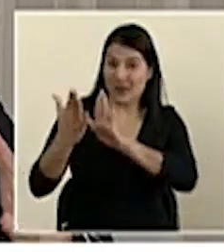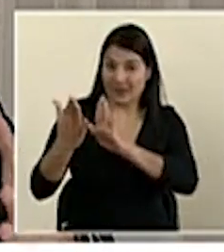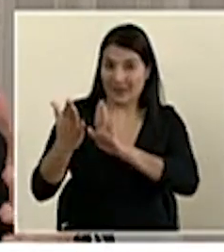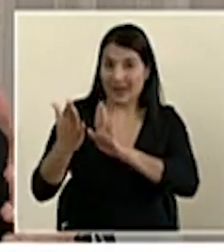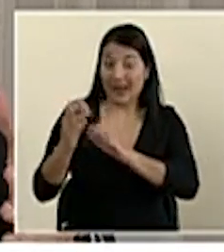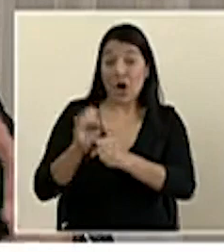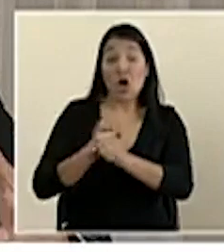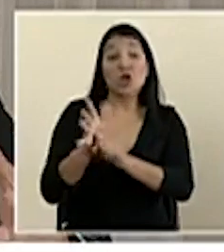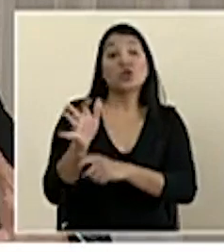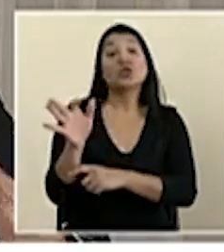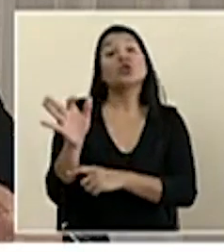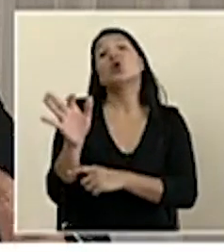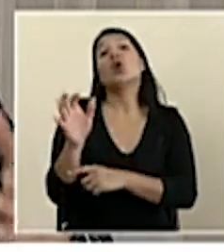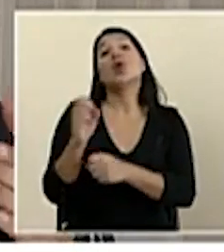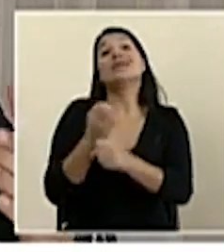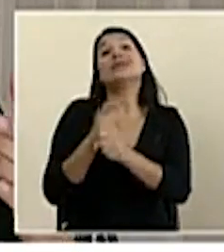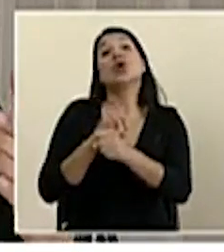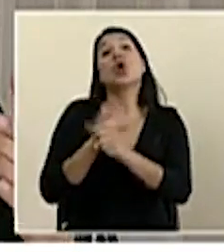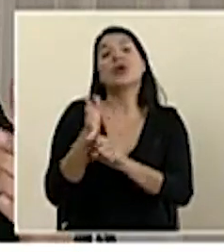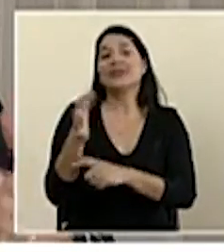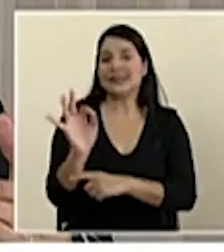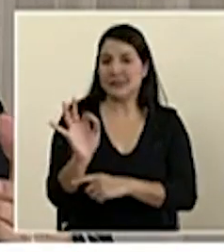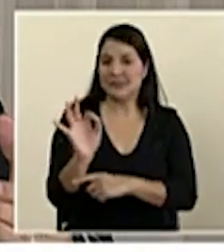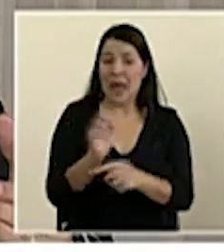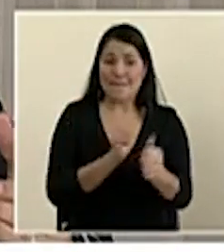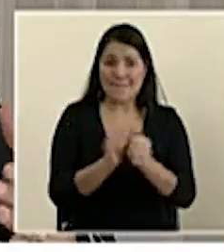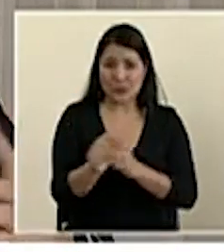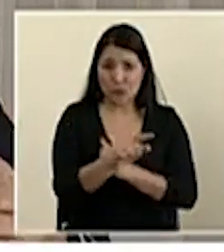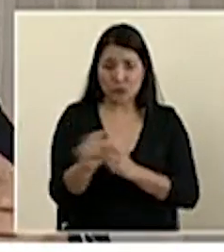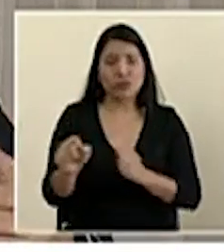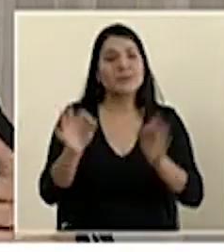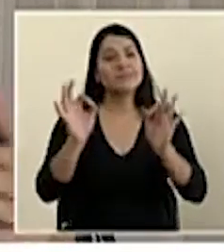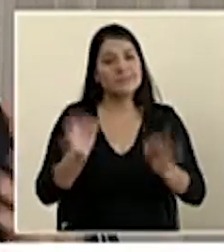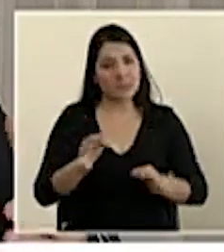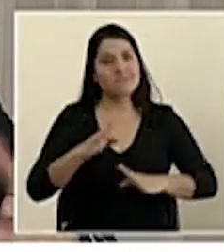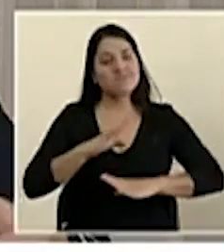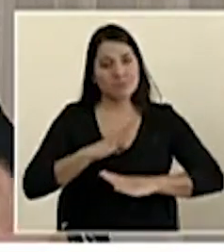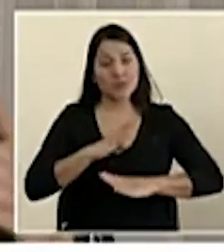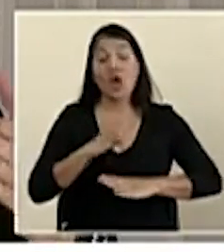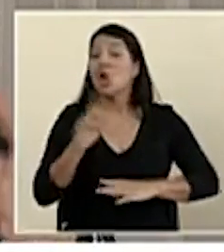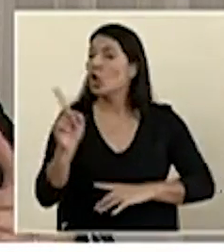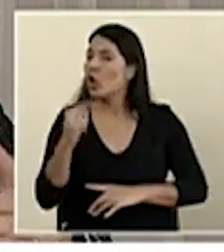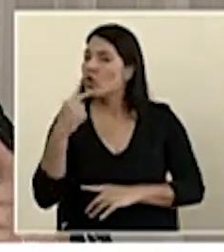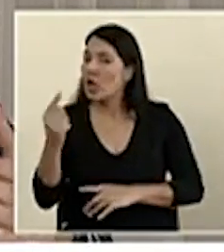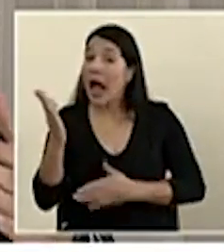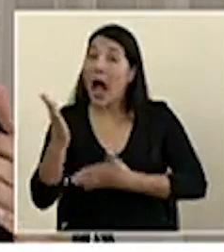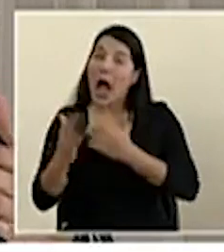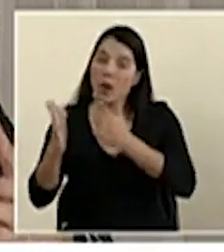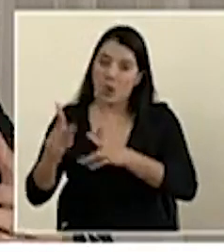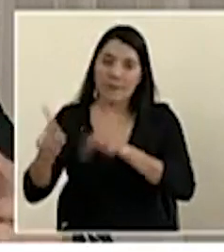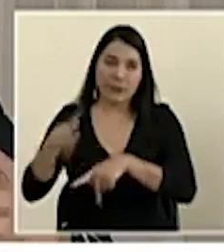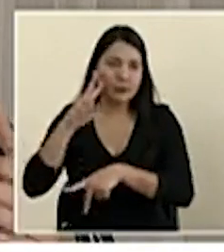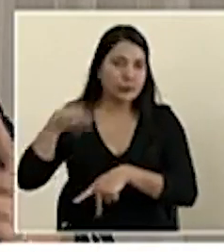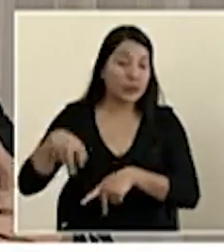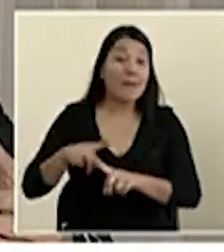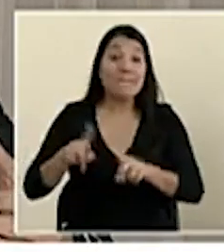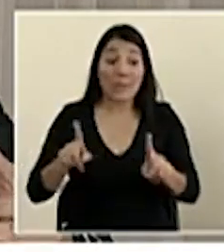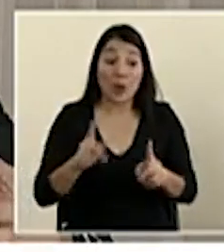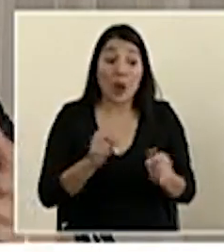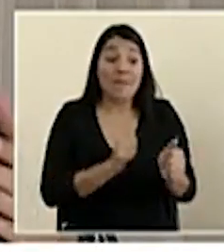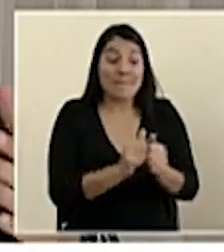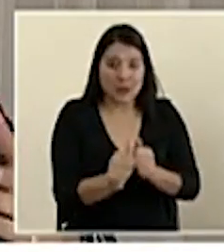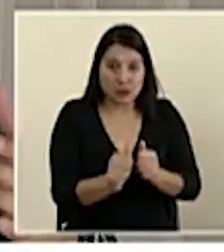ha sido satisfactoria. Se han comportado muchísimo. No digo que haya algunas personas que no lo hacen, pero muchos se han comportado a la altura. Han